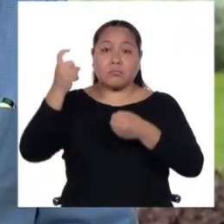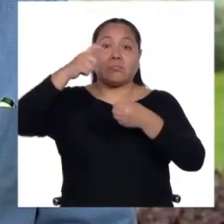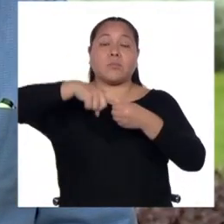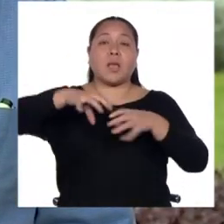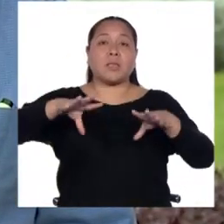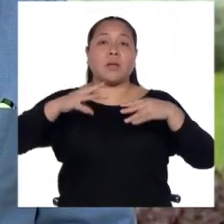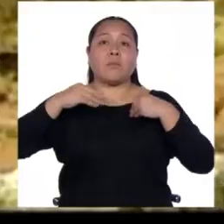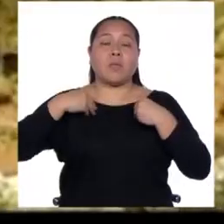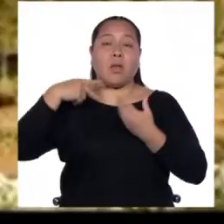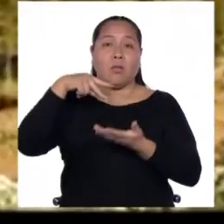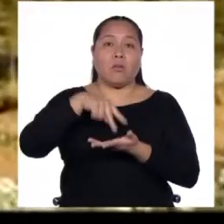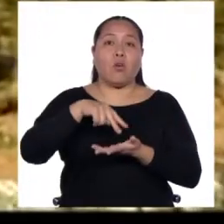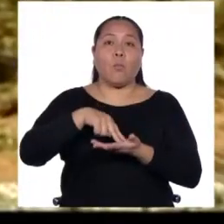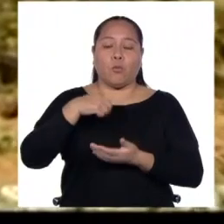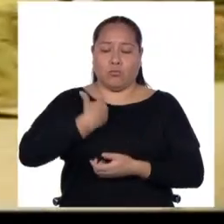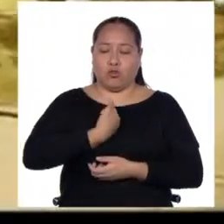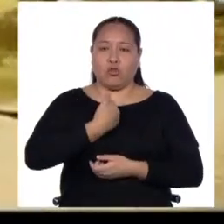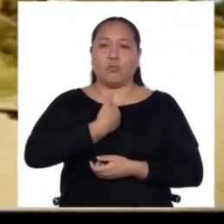en el último centro.